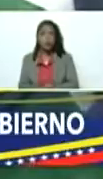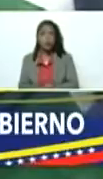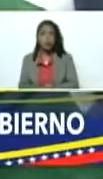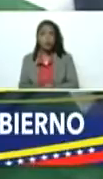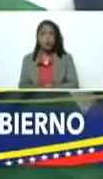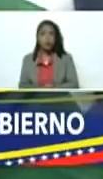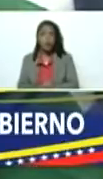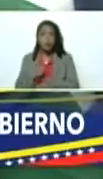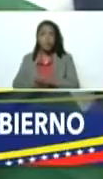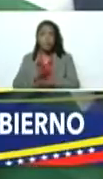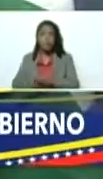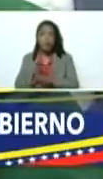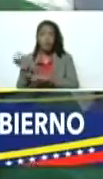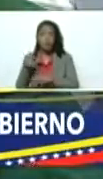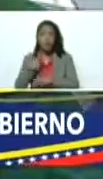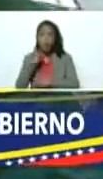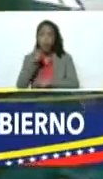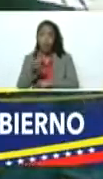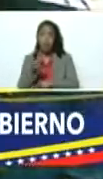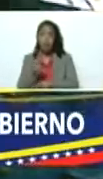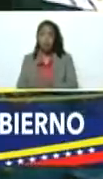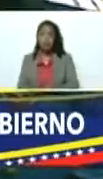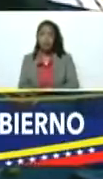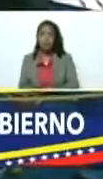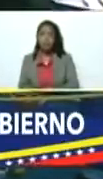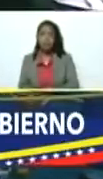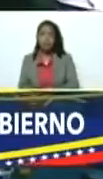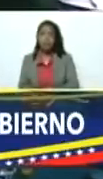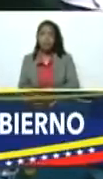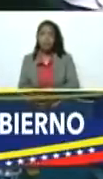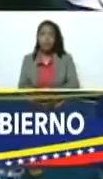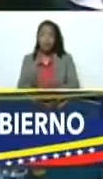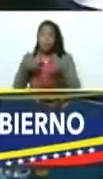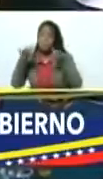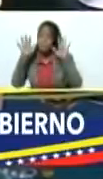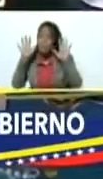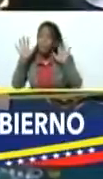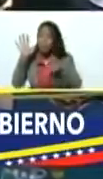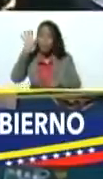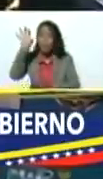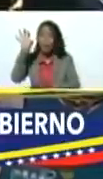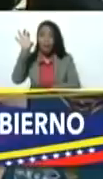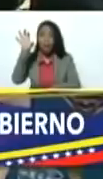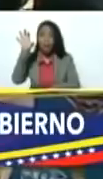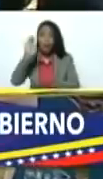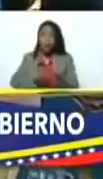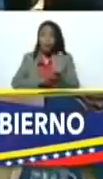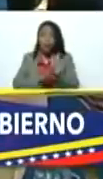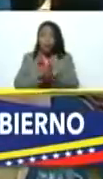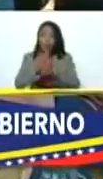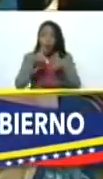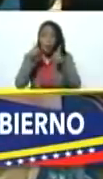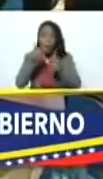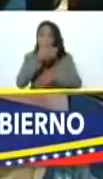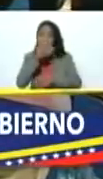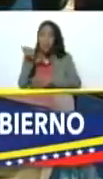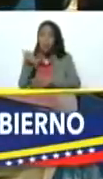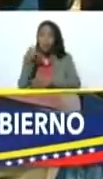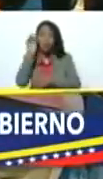por eso es que yo digo mientras al país le vaya bien o le vaya mejor